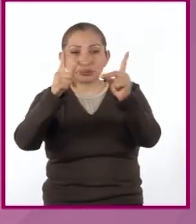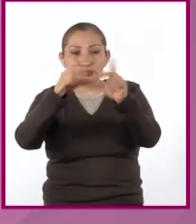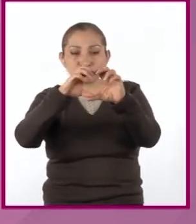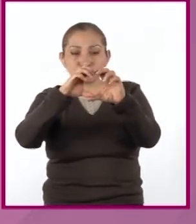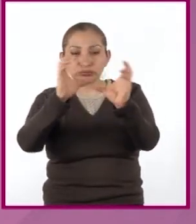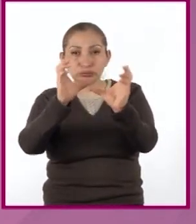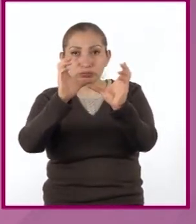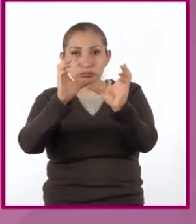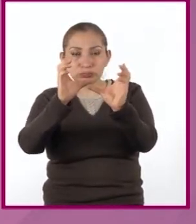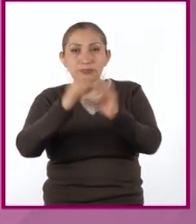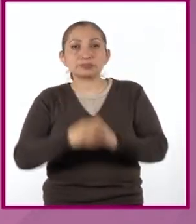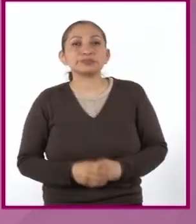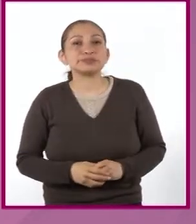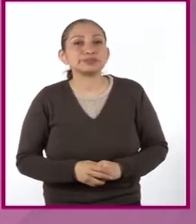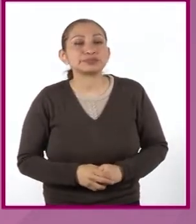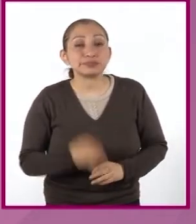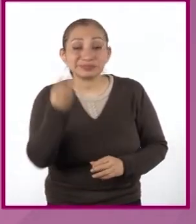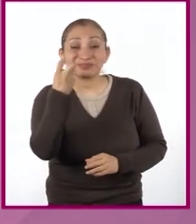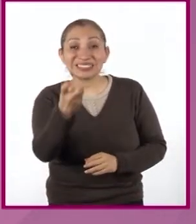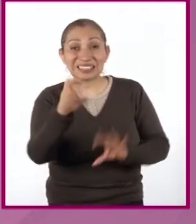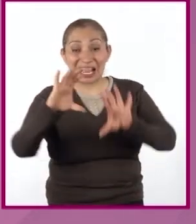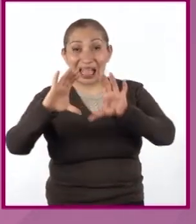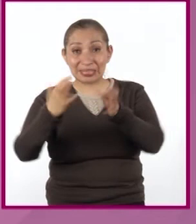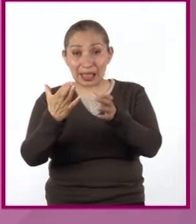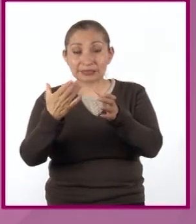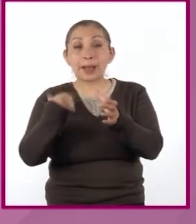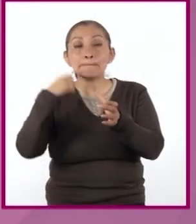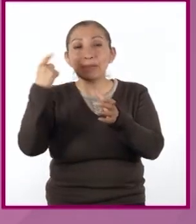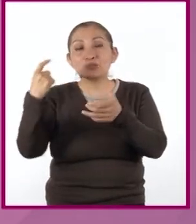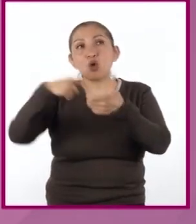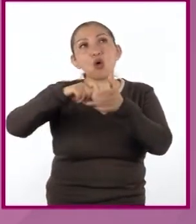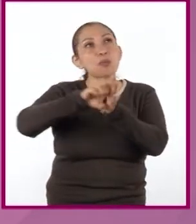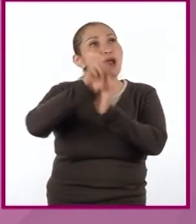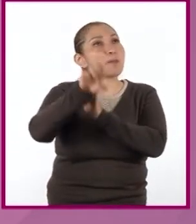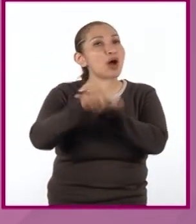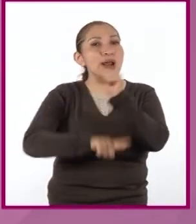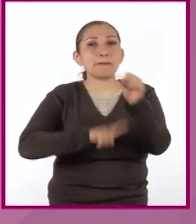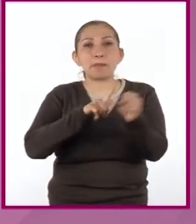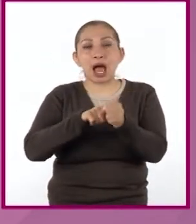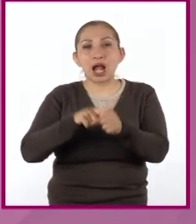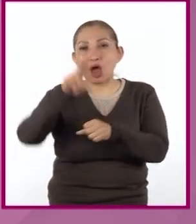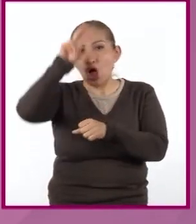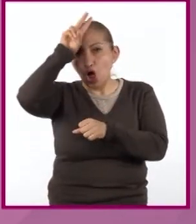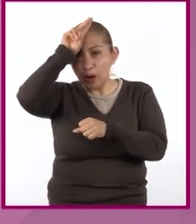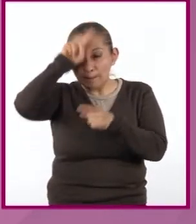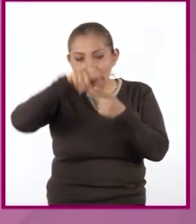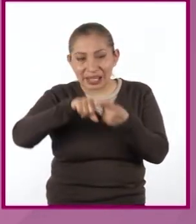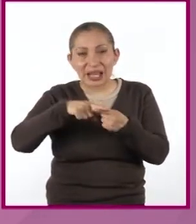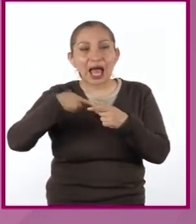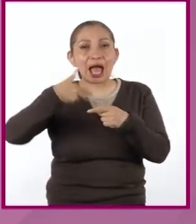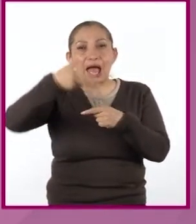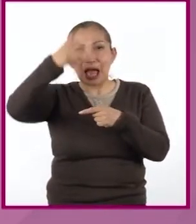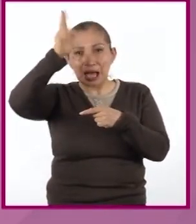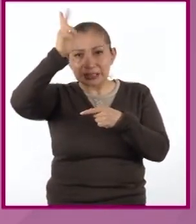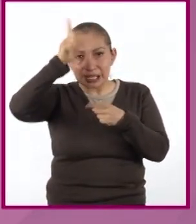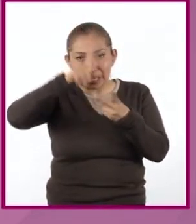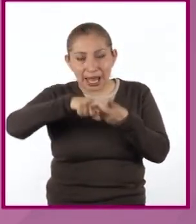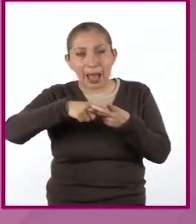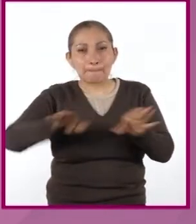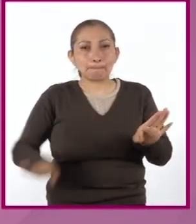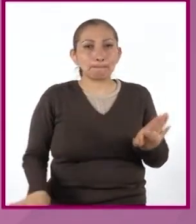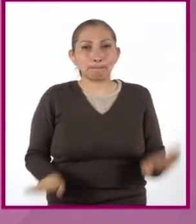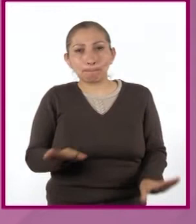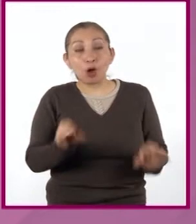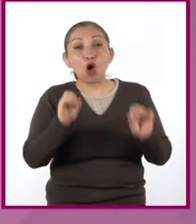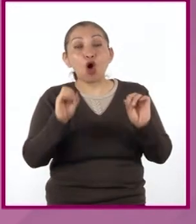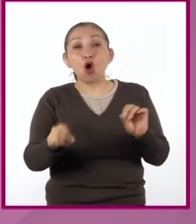el cascarón. A esta categoría pertenecen animales como la hormiga, la gallina, el pingüino